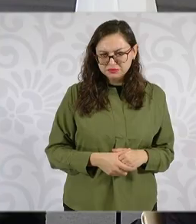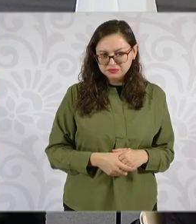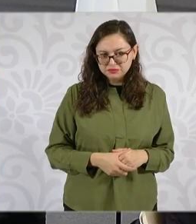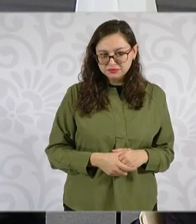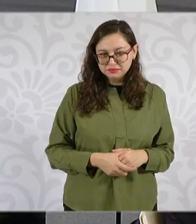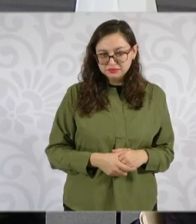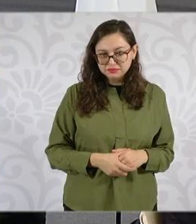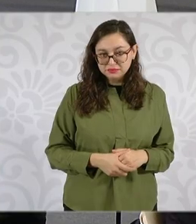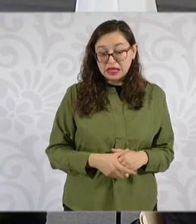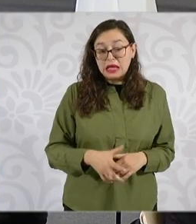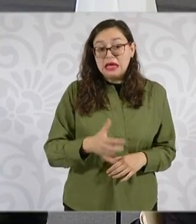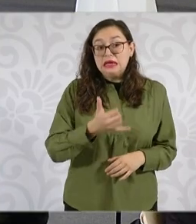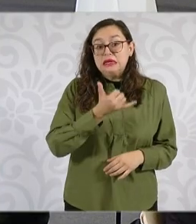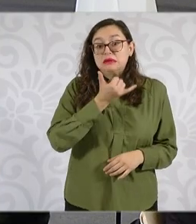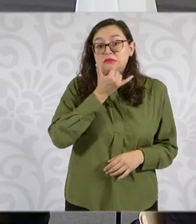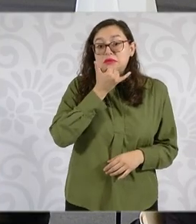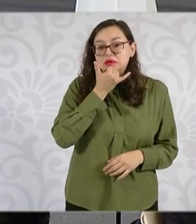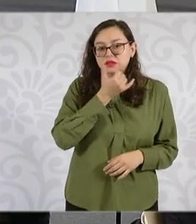Perdón,